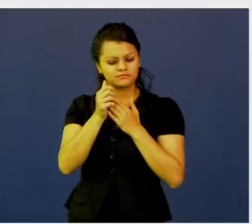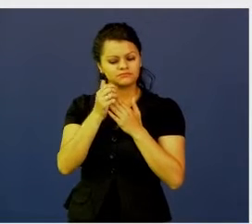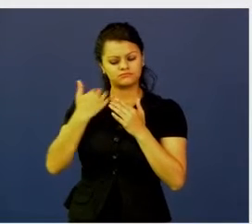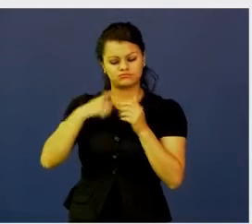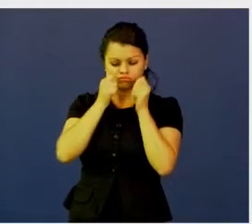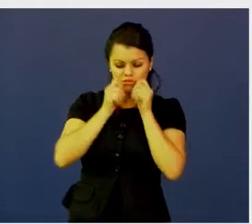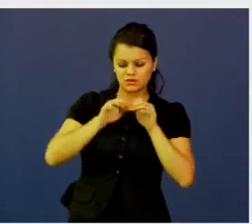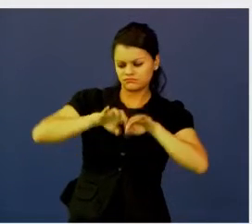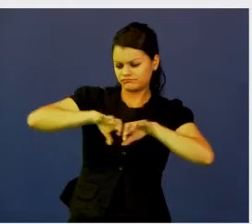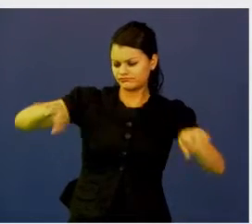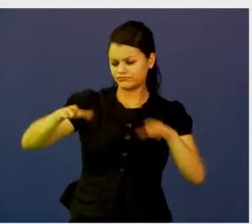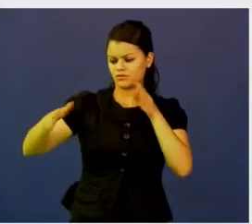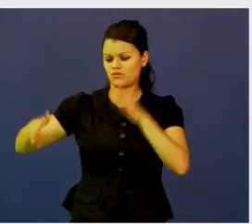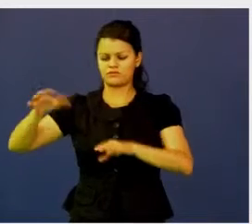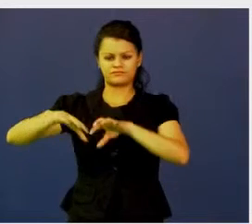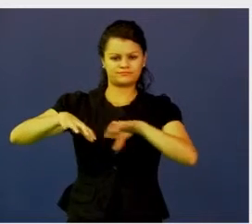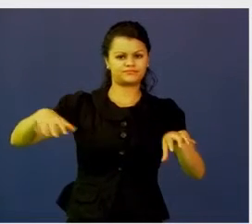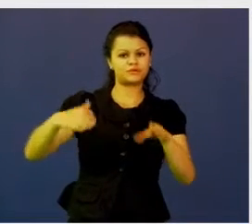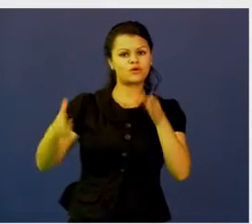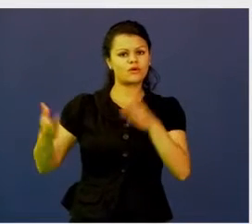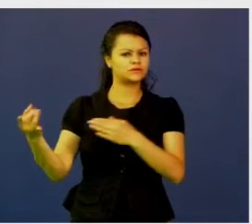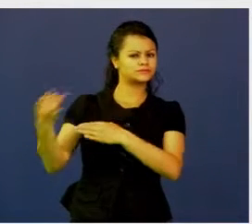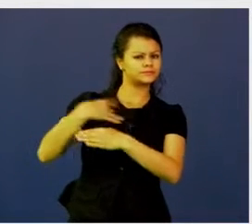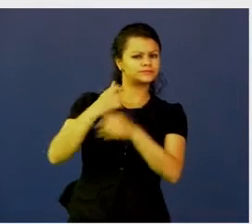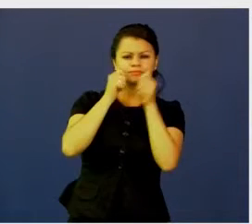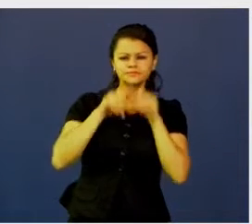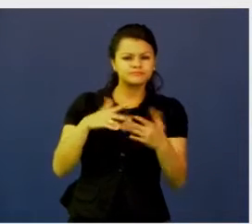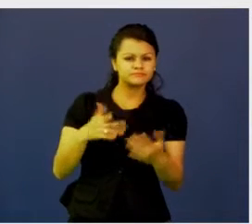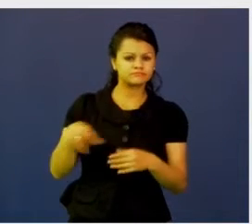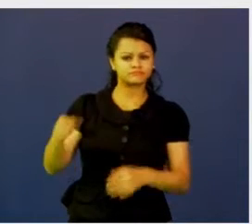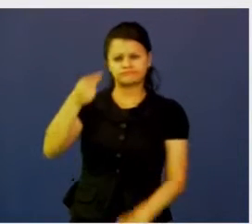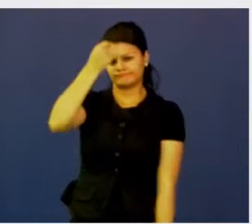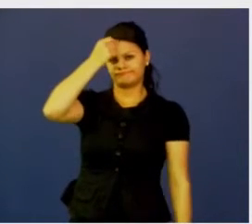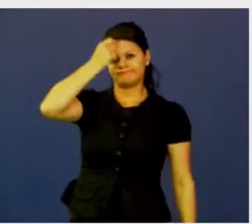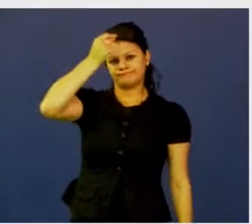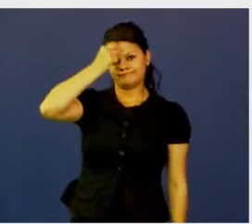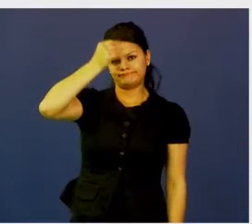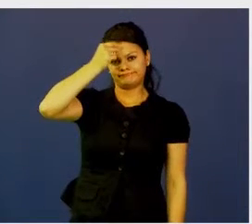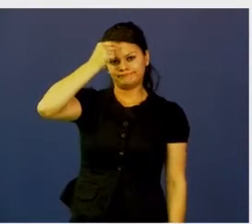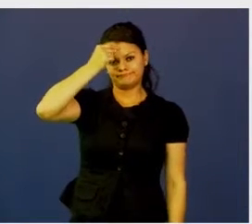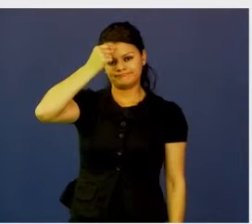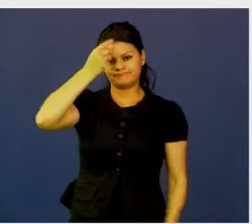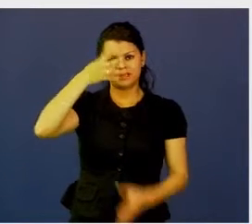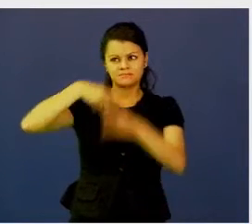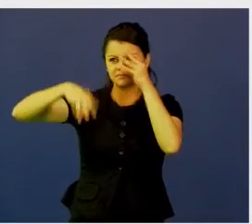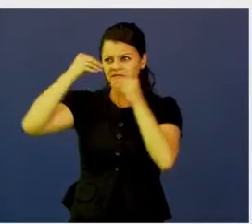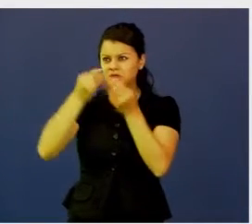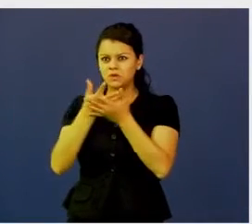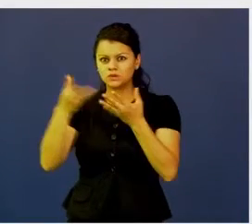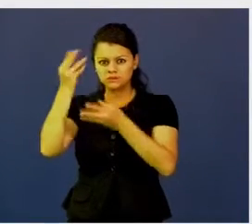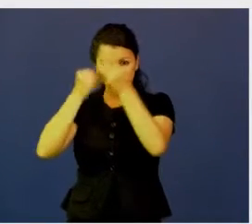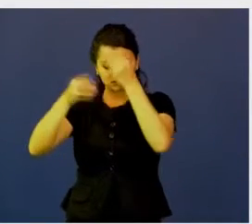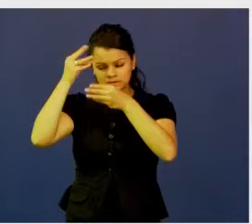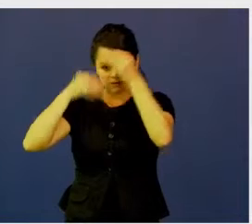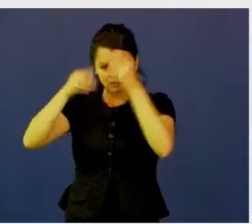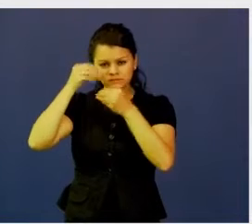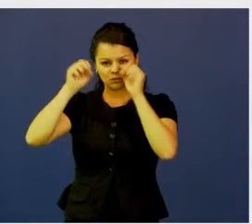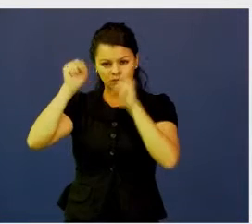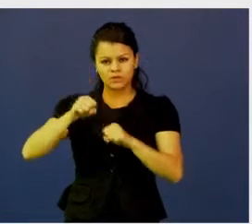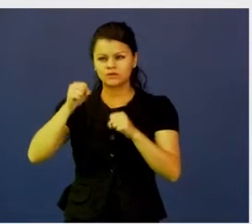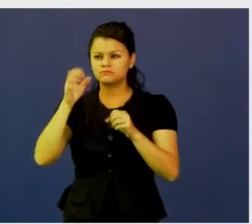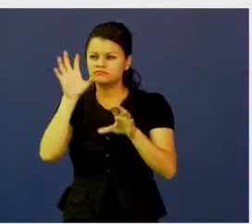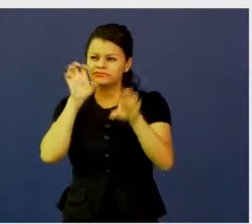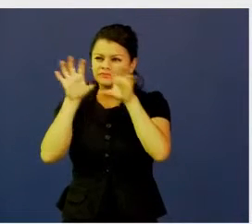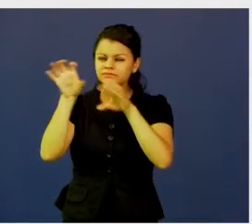hace un robot mejor que uno. Un robot tiene mejor memoria que uno, aprende más cosas, es capaz de diferenciar más